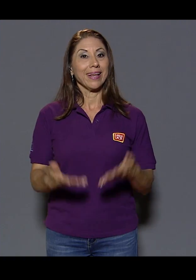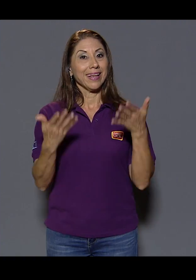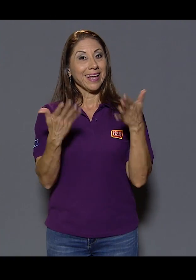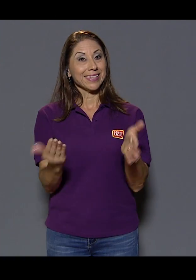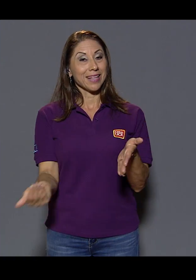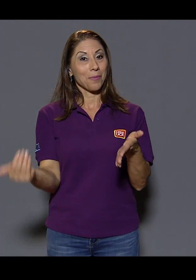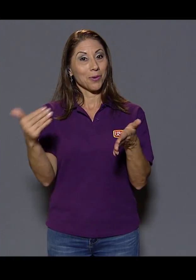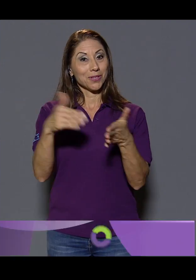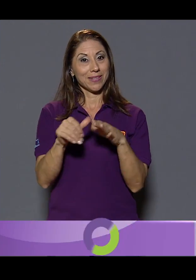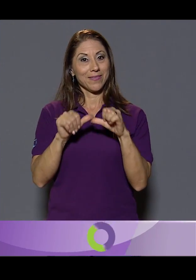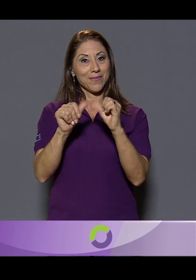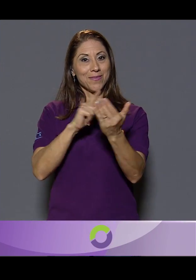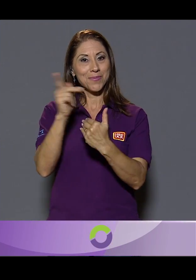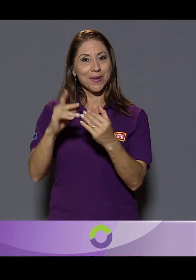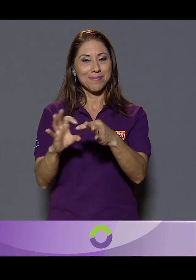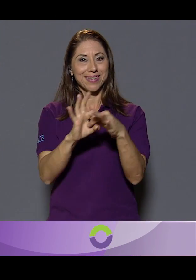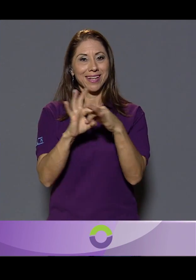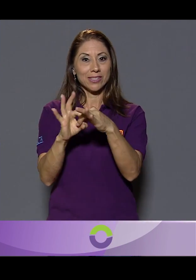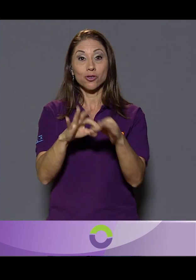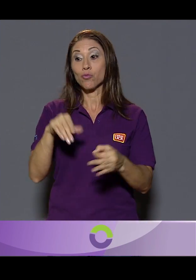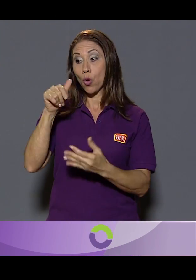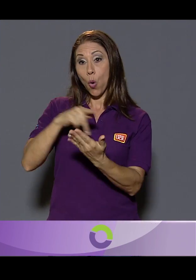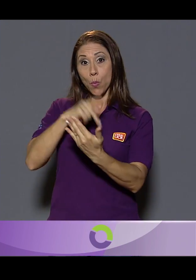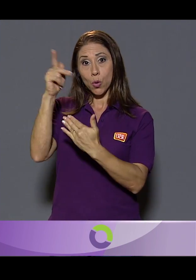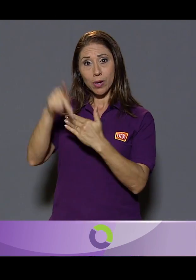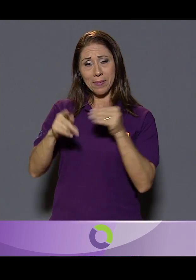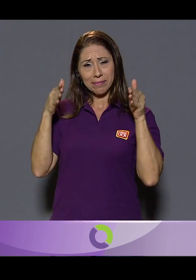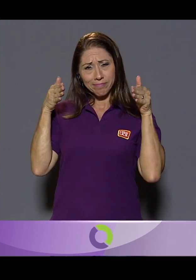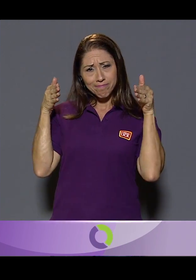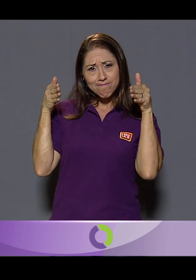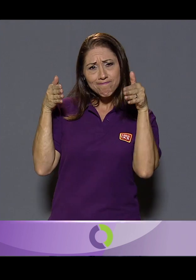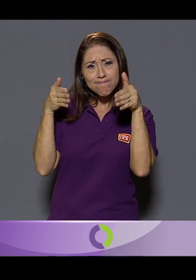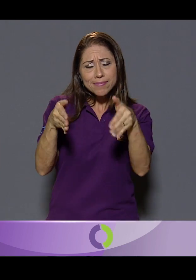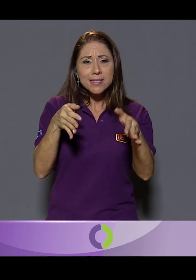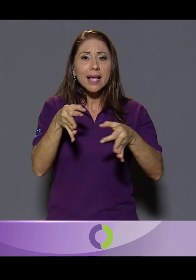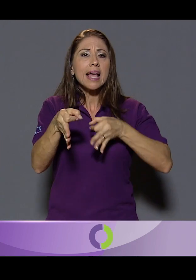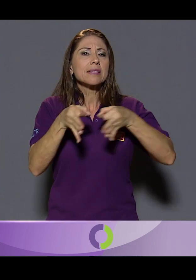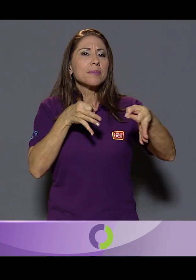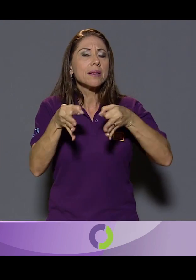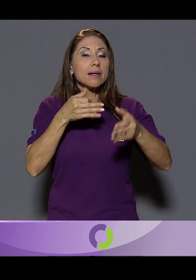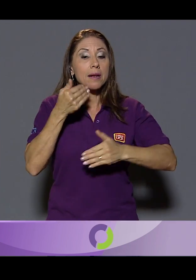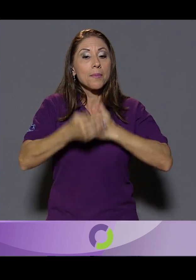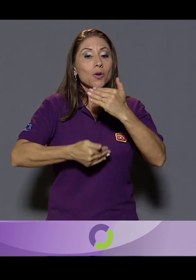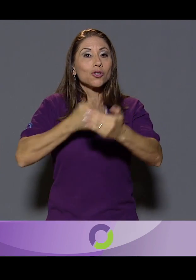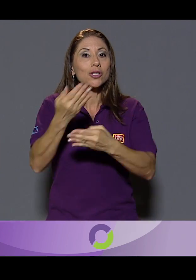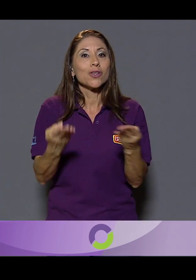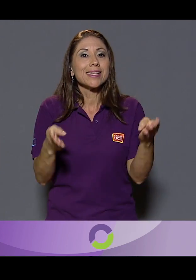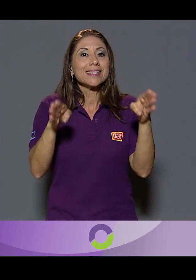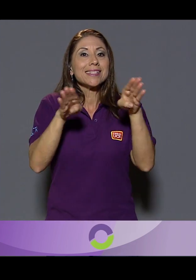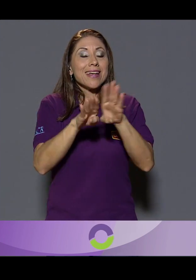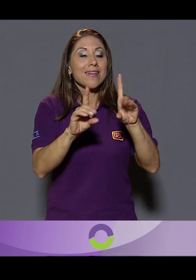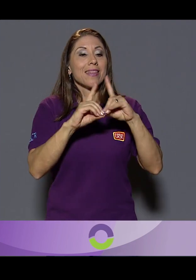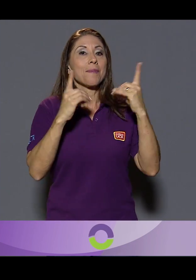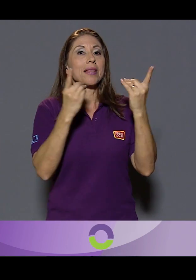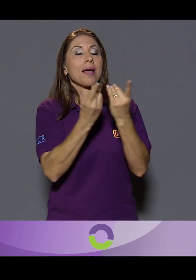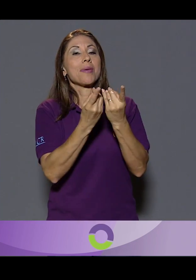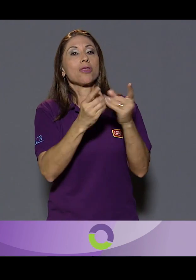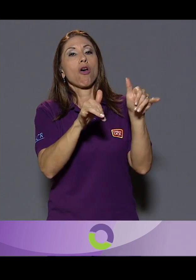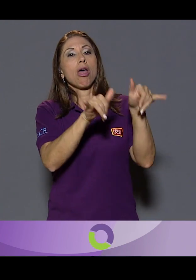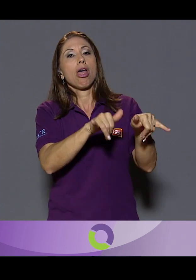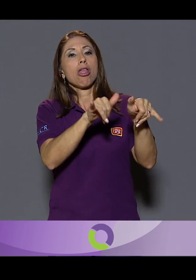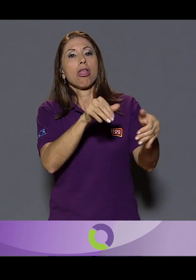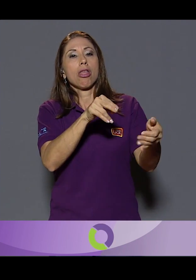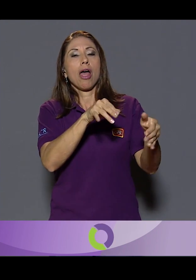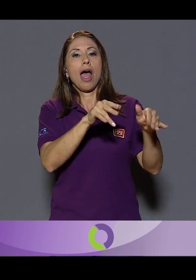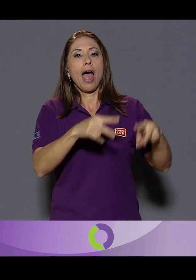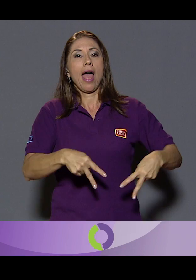Estamos de vuelta en Nexus. Hoy nuestra edición la hemos dedicado a explicar el proceso del cierre de la sección asilar del Hospital